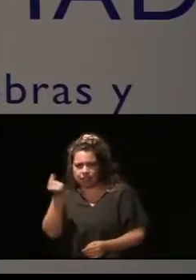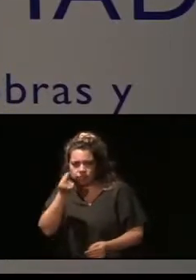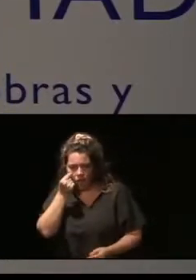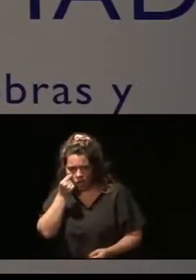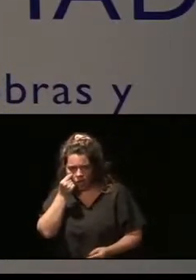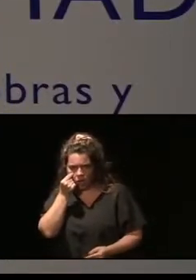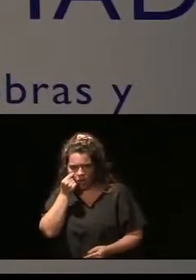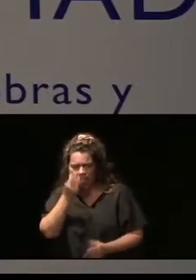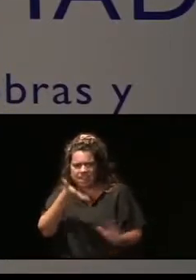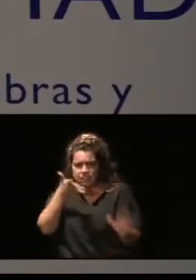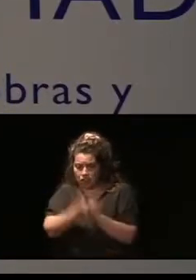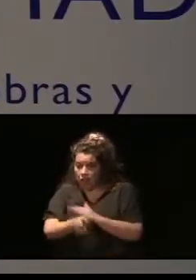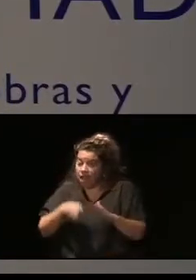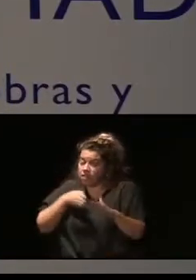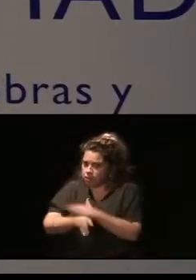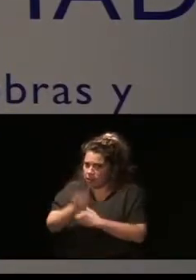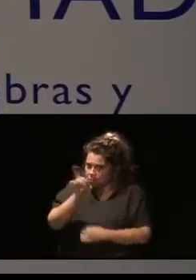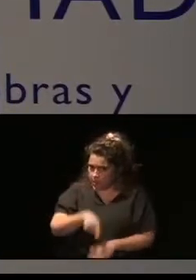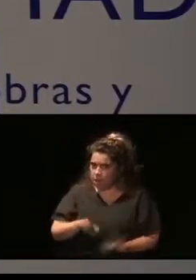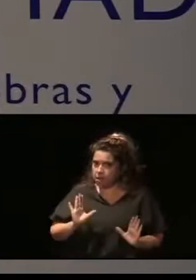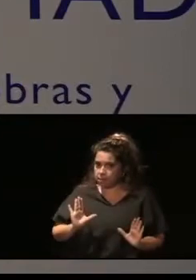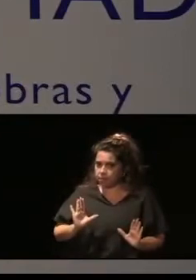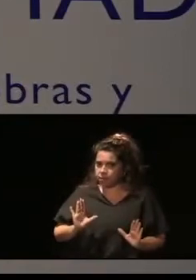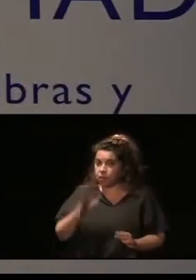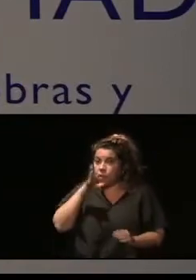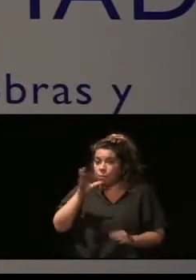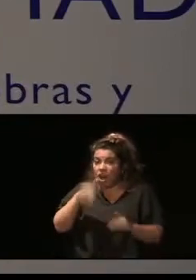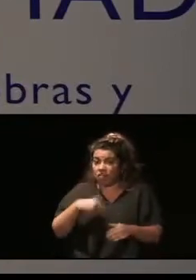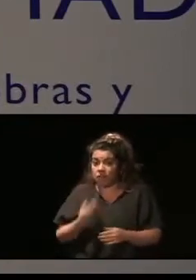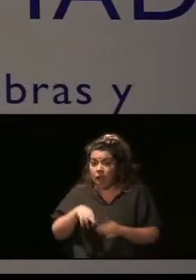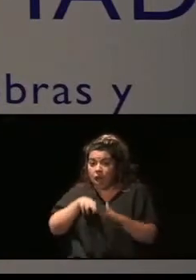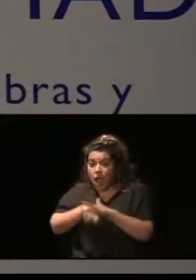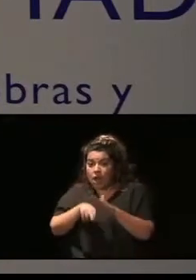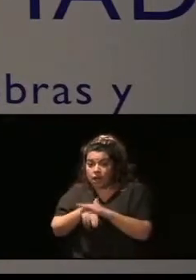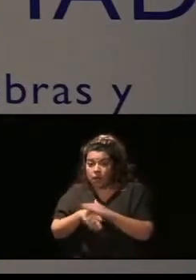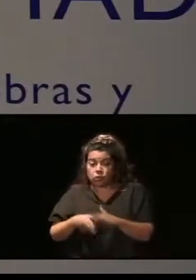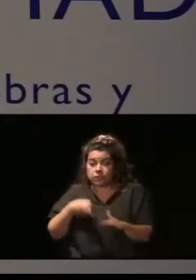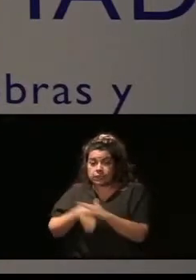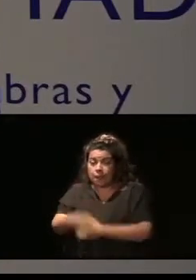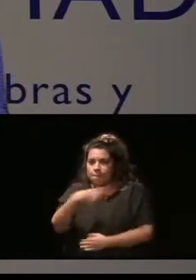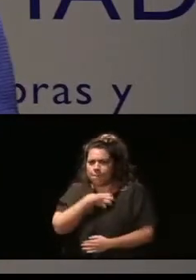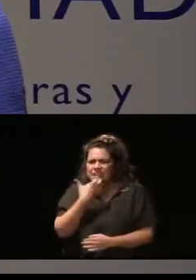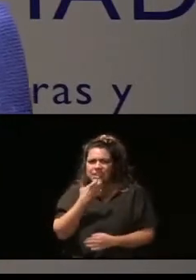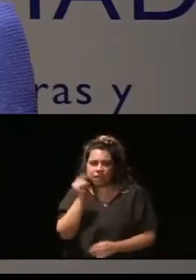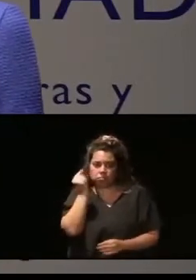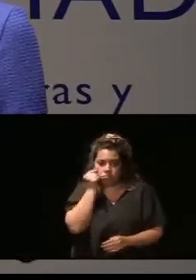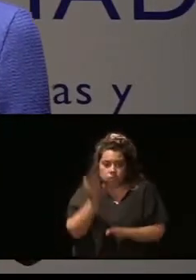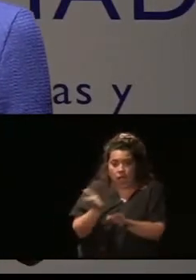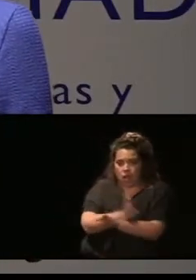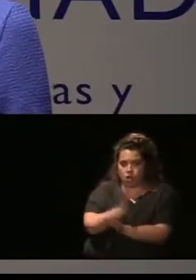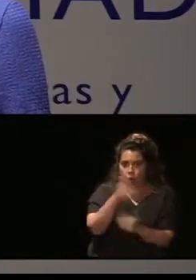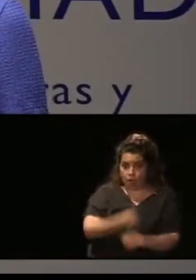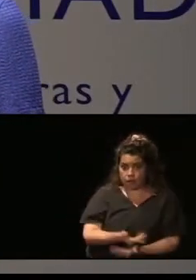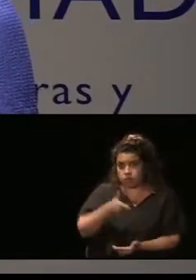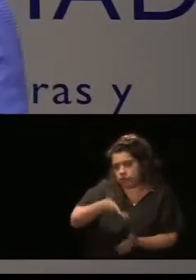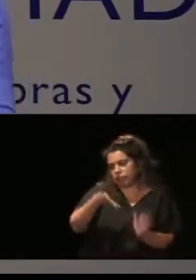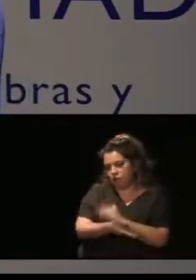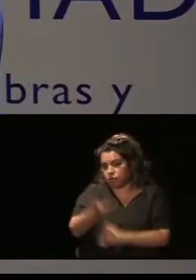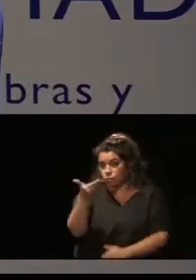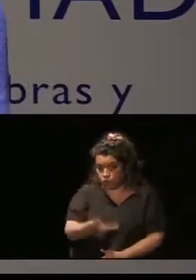hablamos también de accesibilidad, porque no pueden acceder a nuestros recursos si no se detectan estas situaciones. Y de ahí la importancia.